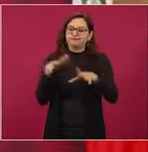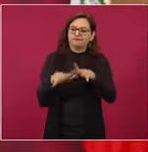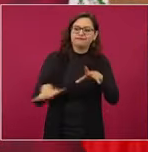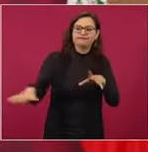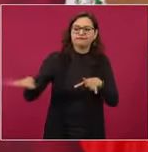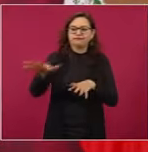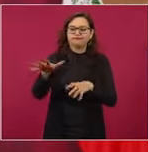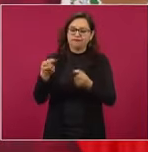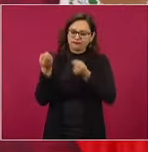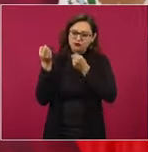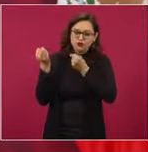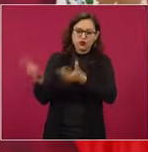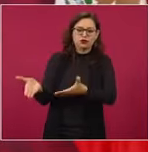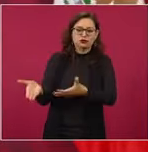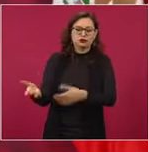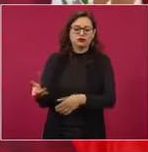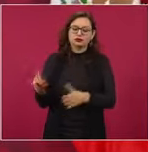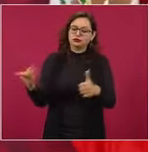pobres.